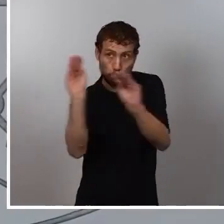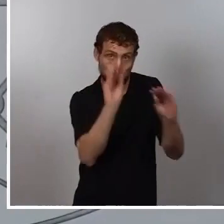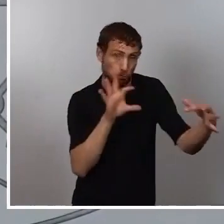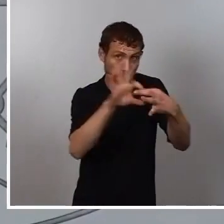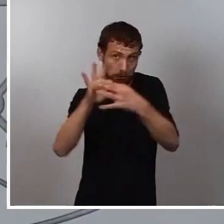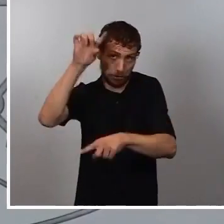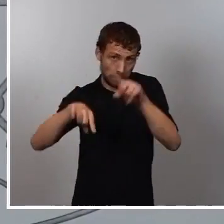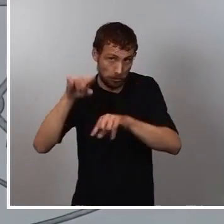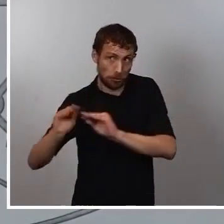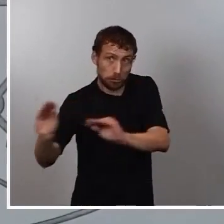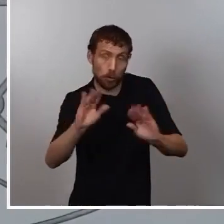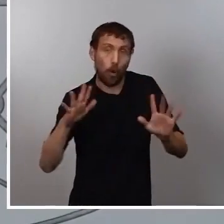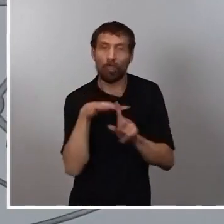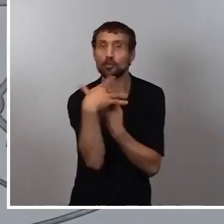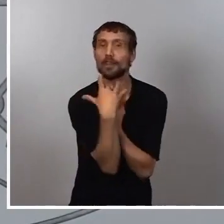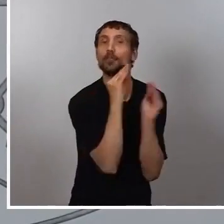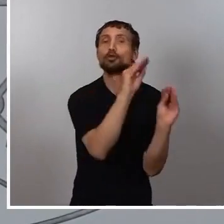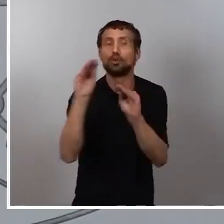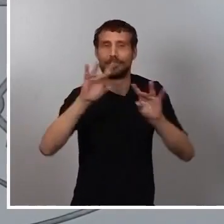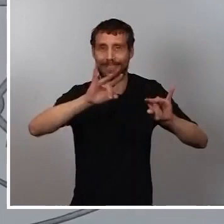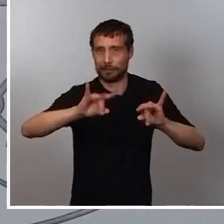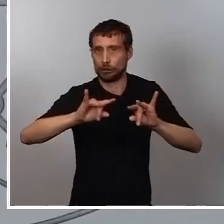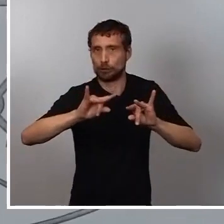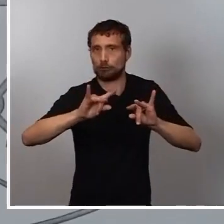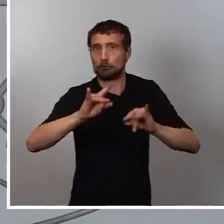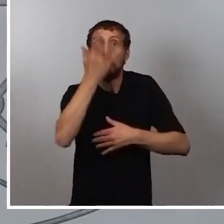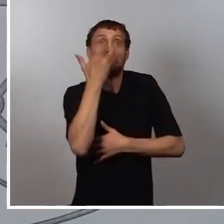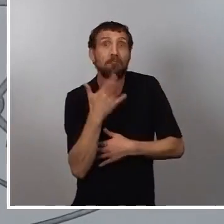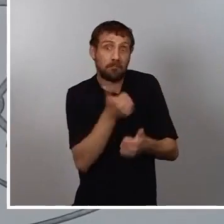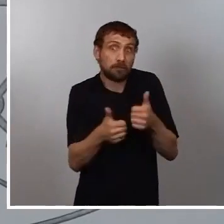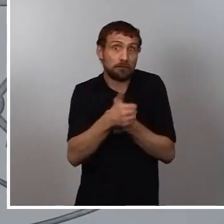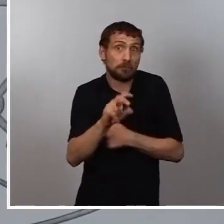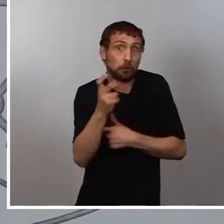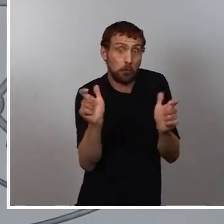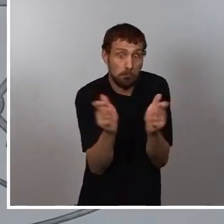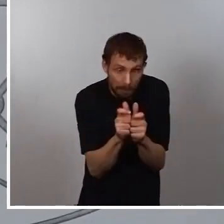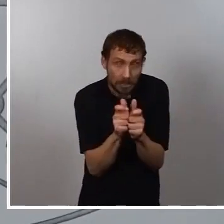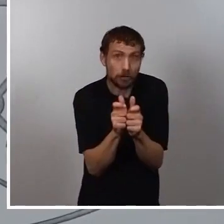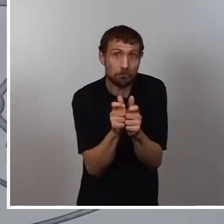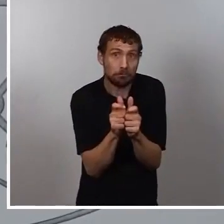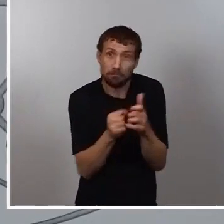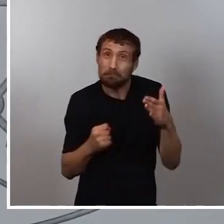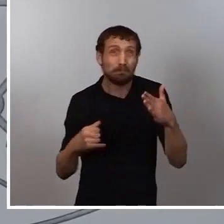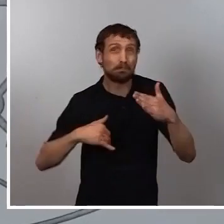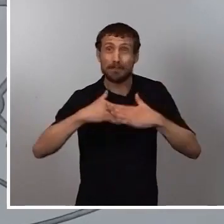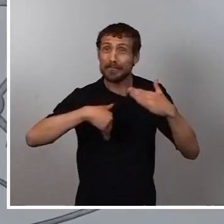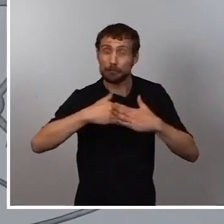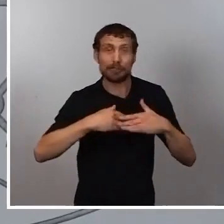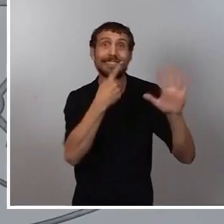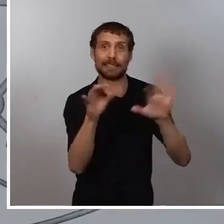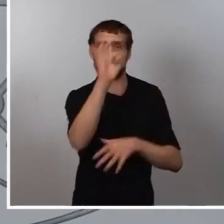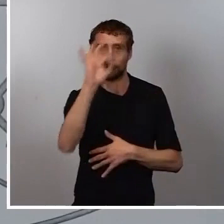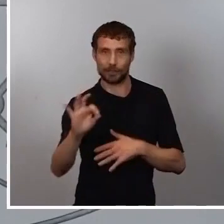que acontecen en su territorio, poner un aforo inferior como máximo, 60% en exterior y como máximo